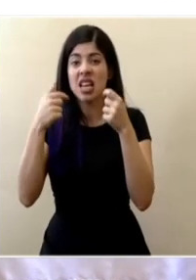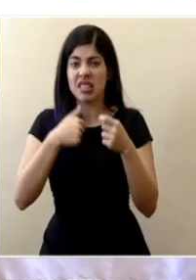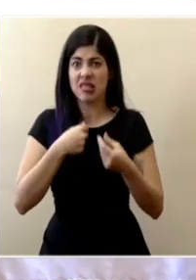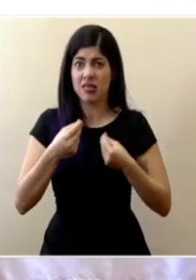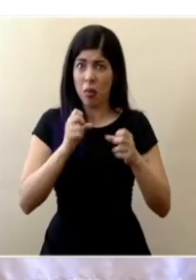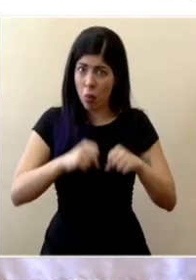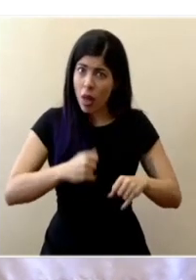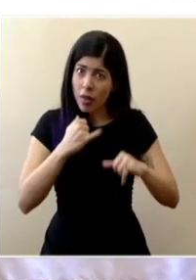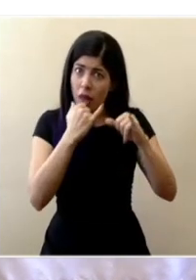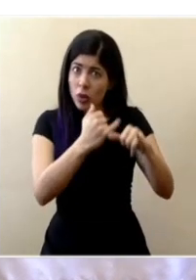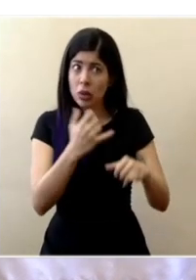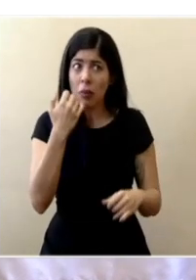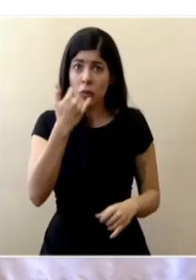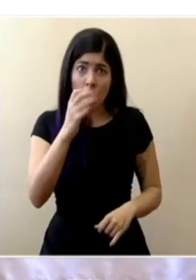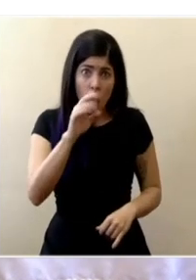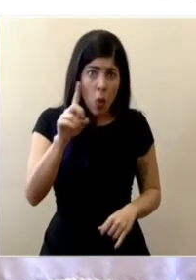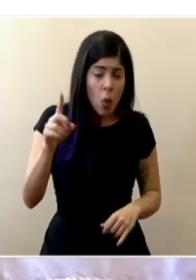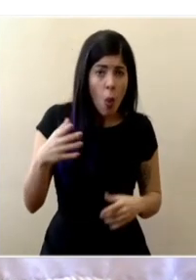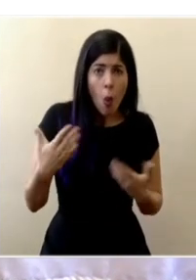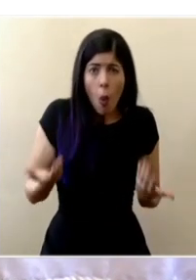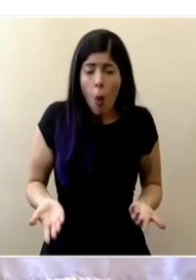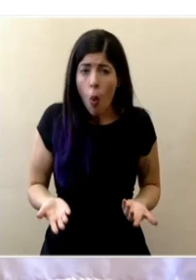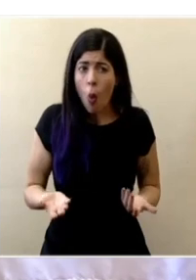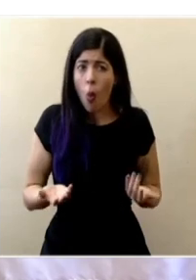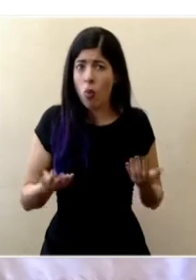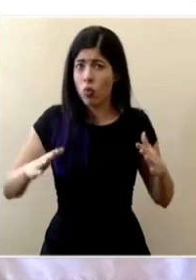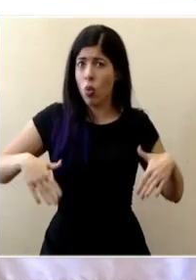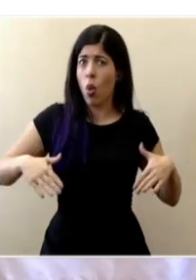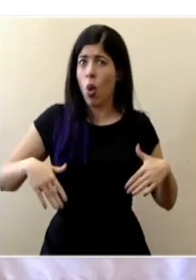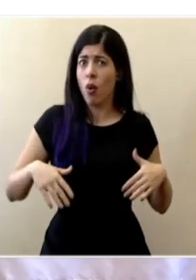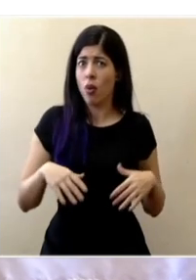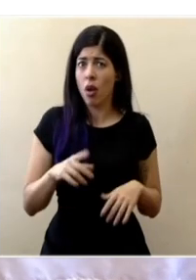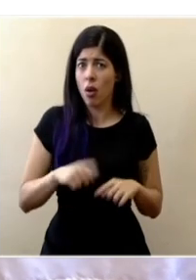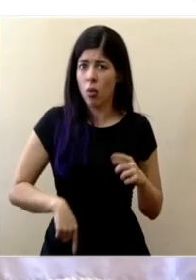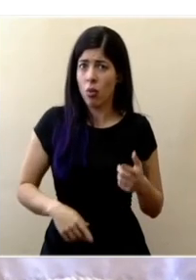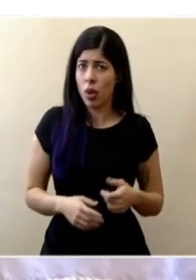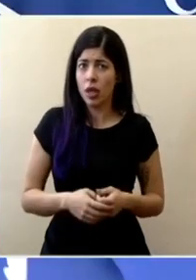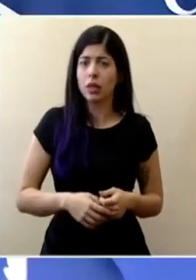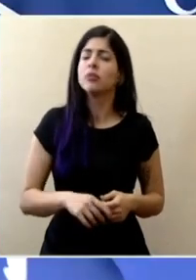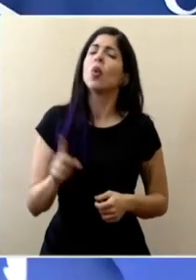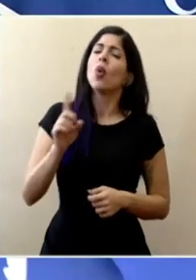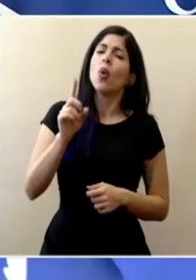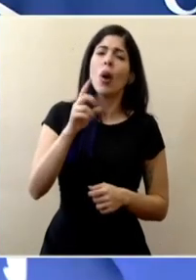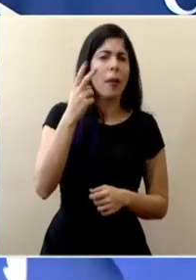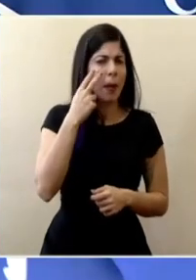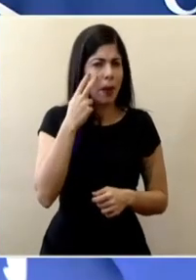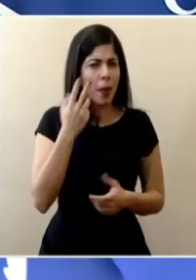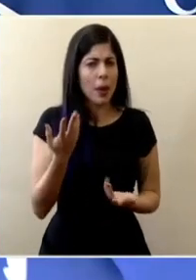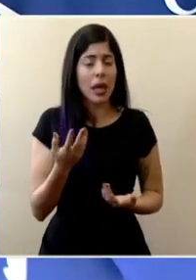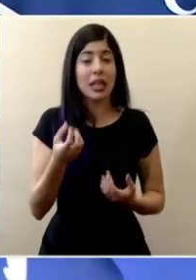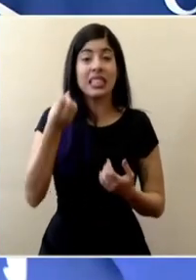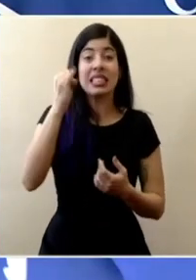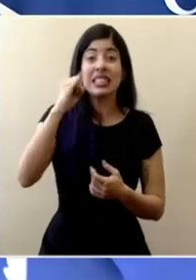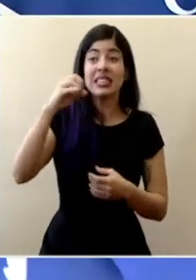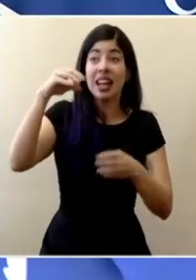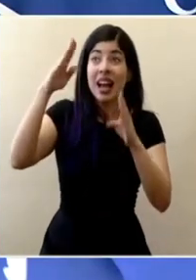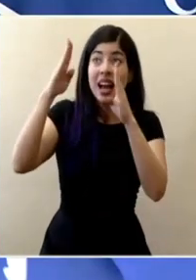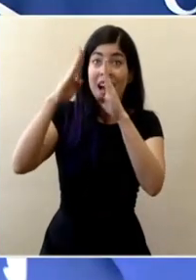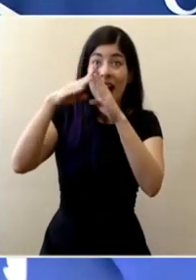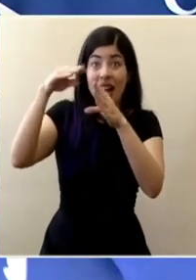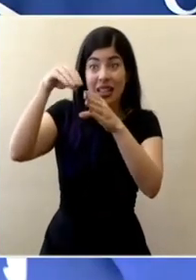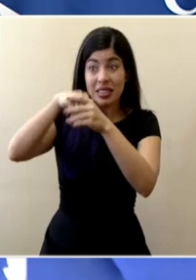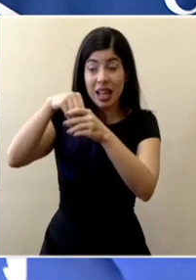debe denunciar por ejemplo al 911 o todavía no hemos llegado a ese punto no vamos a ver o sea lo que ocurra dentro de las